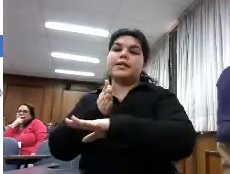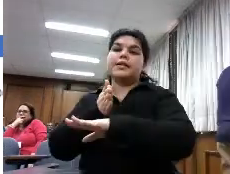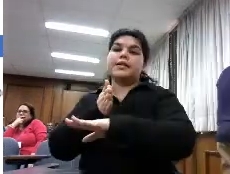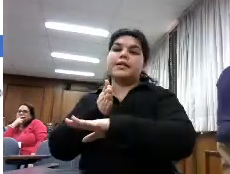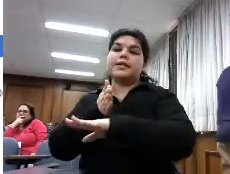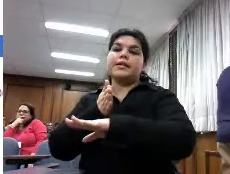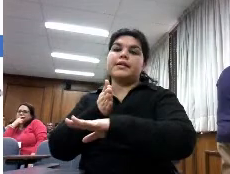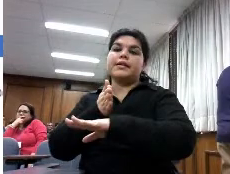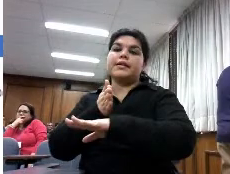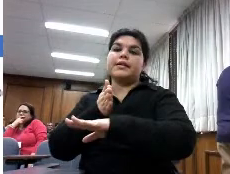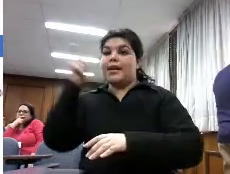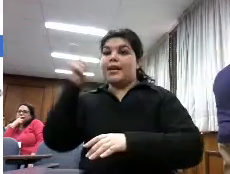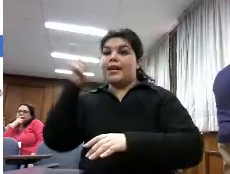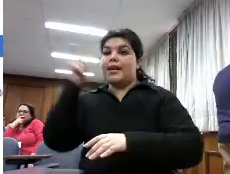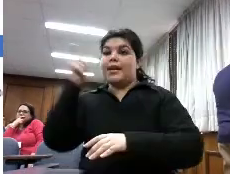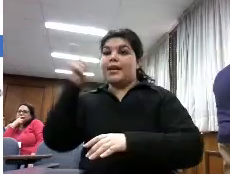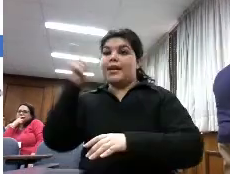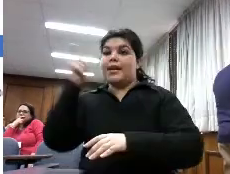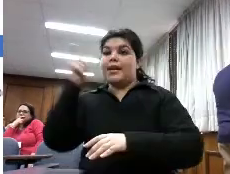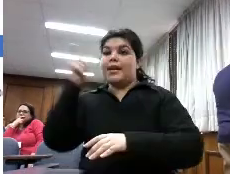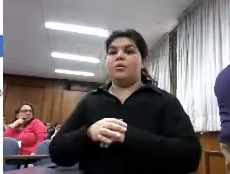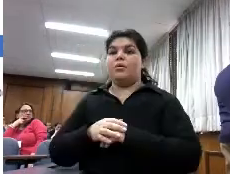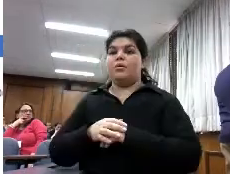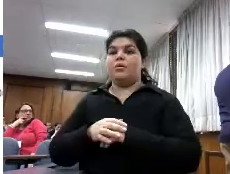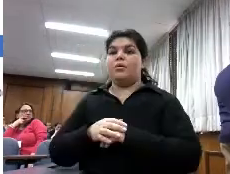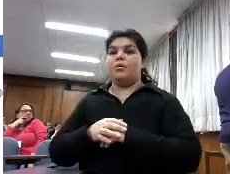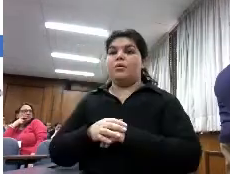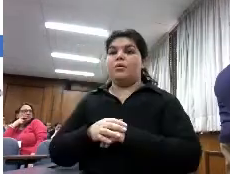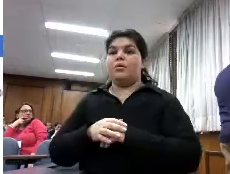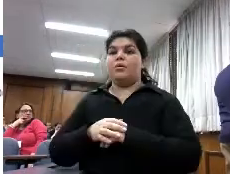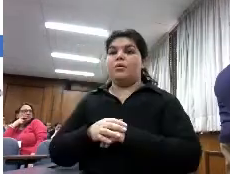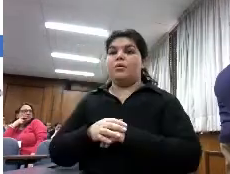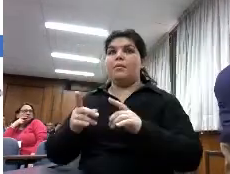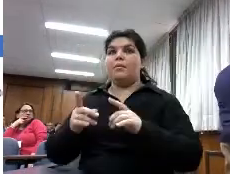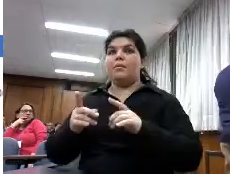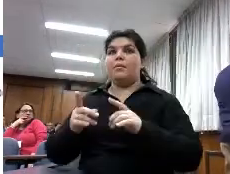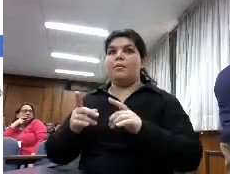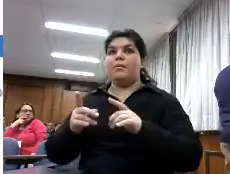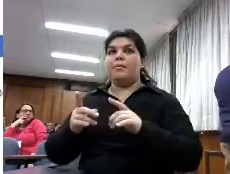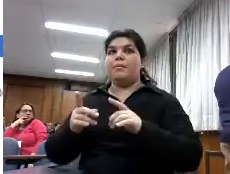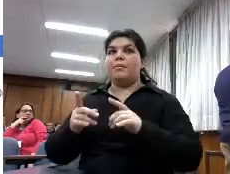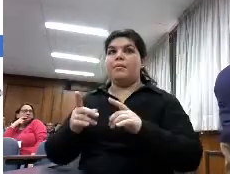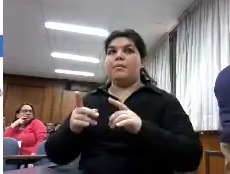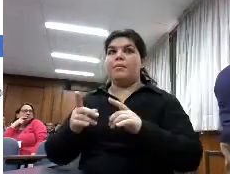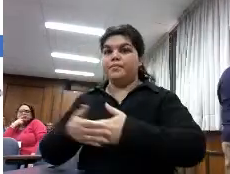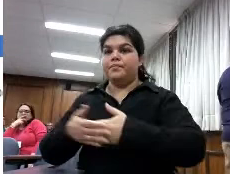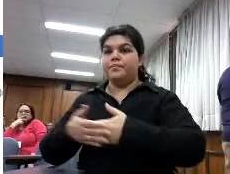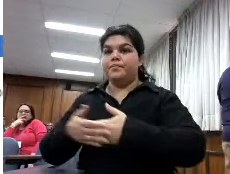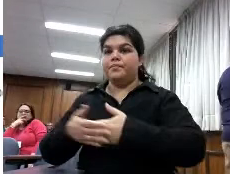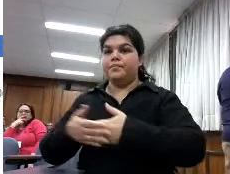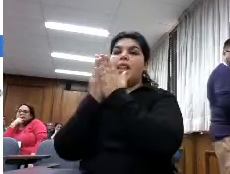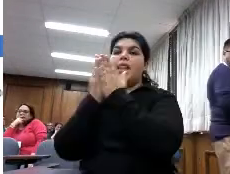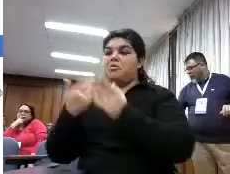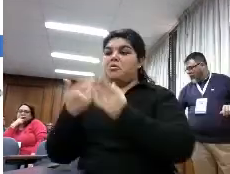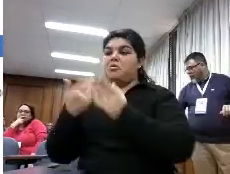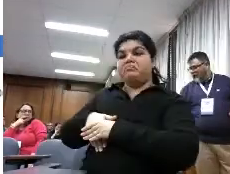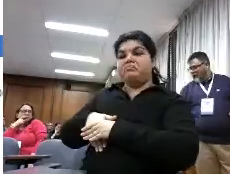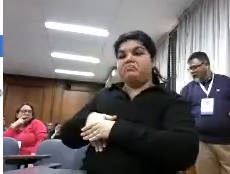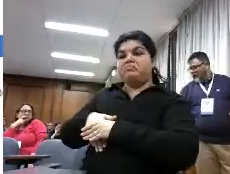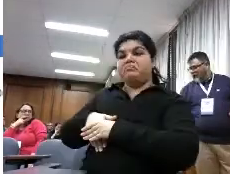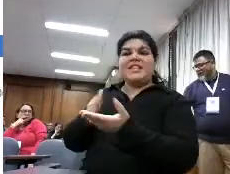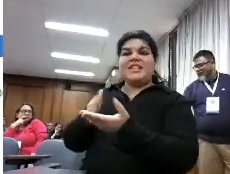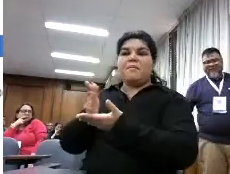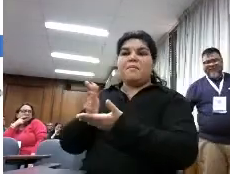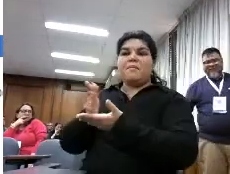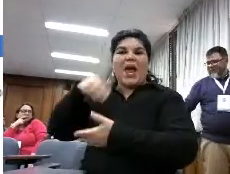coger y estar llevar el libro siempre porque siempre llevamos nuestro teléfono móvil encima el tenerlo